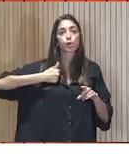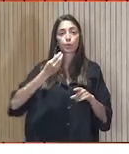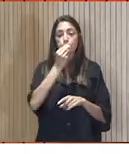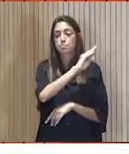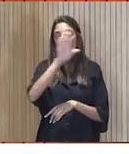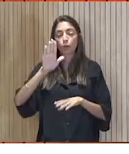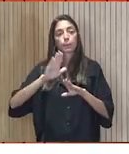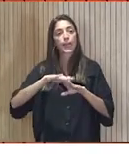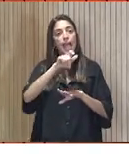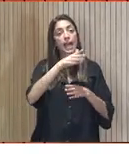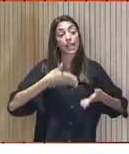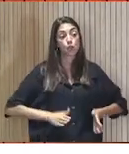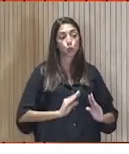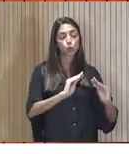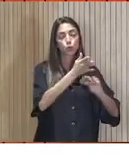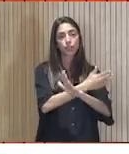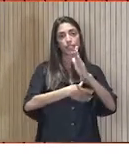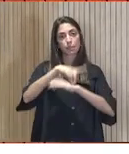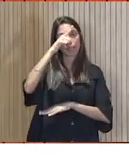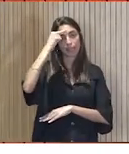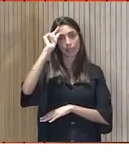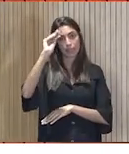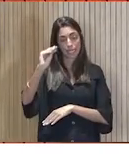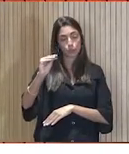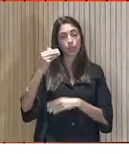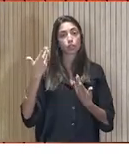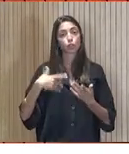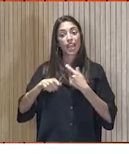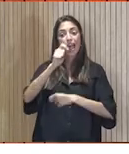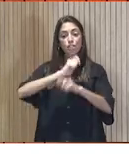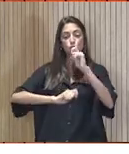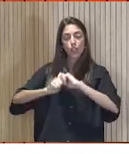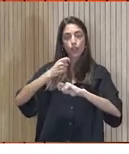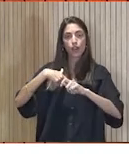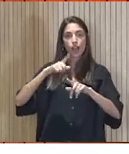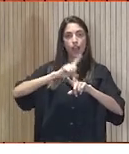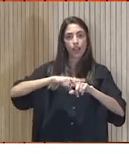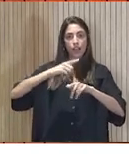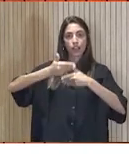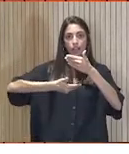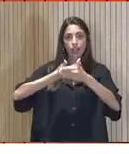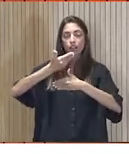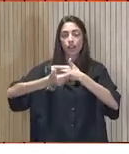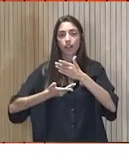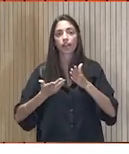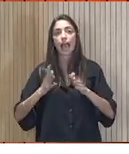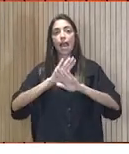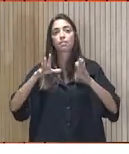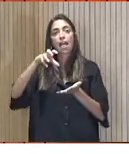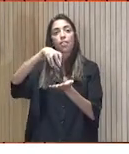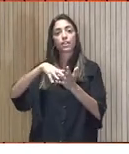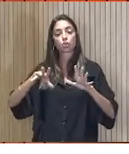discapacidad intelectual Y esa asociación a lo largo de los años Pues creo un centro ocupacional